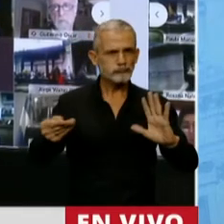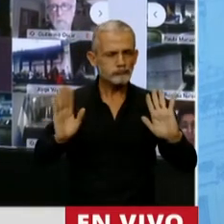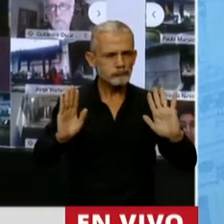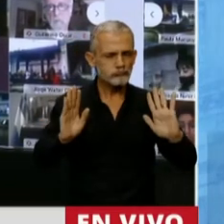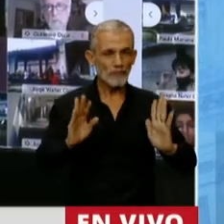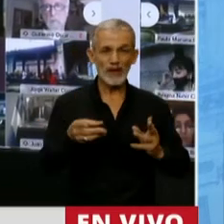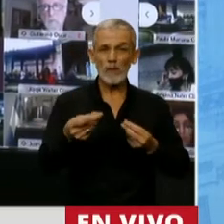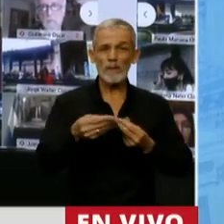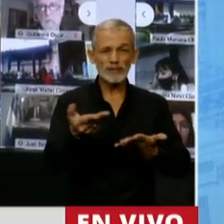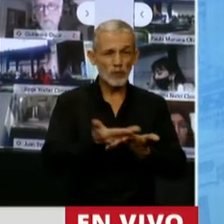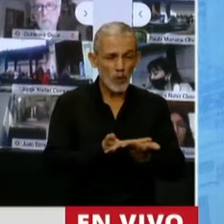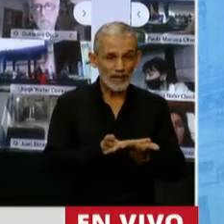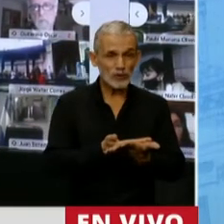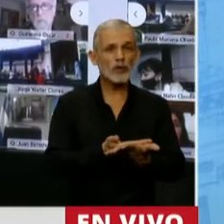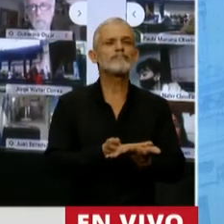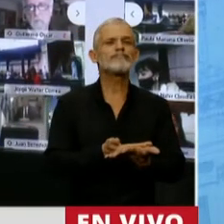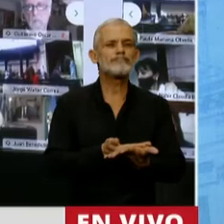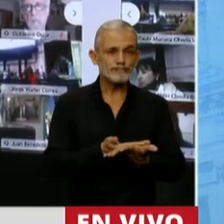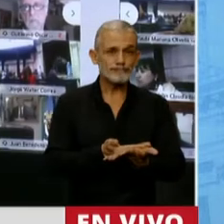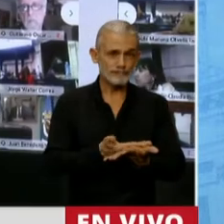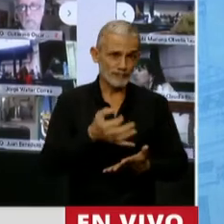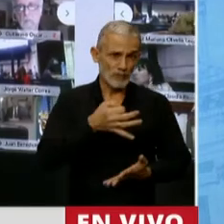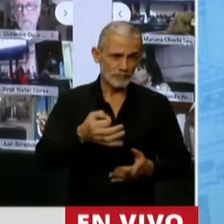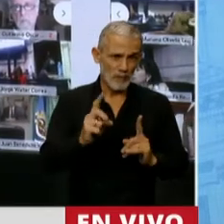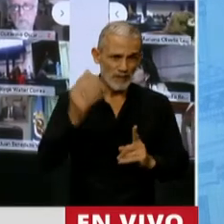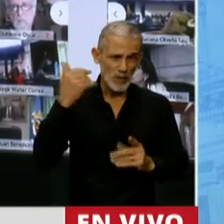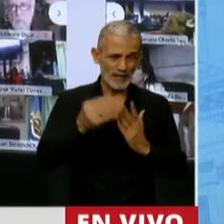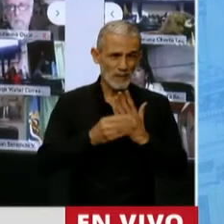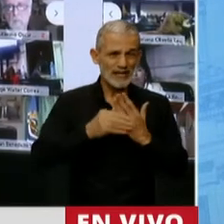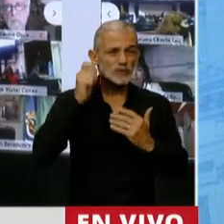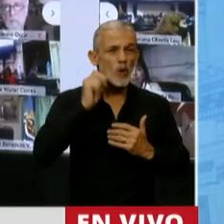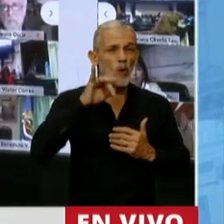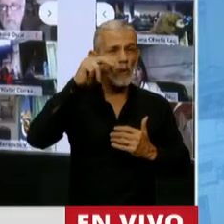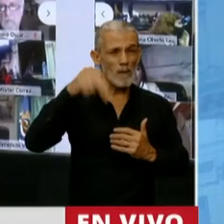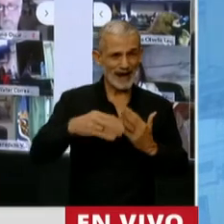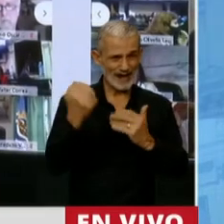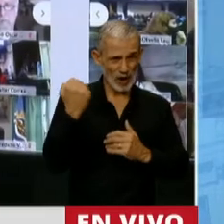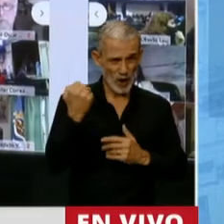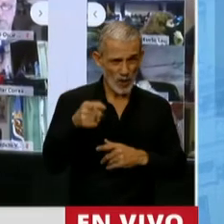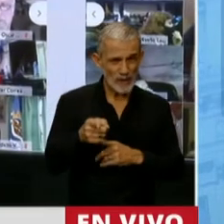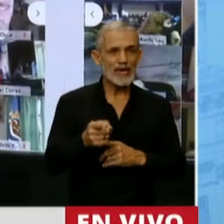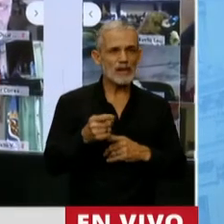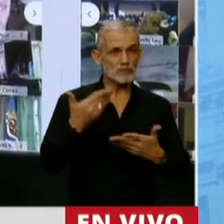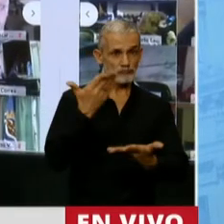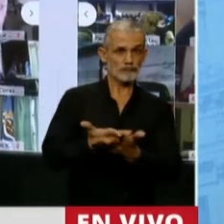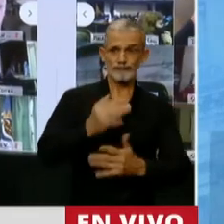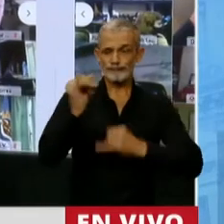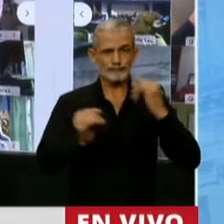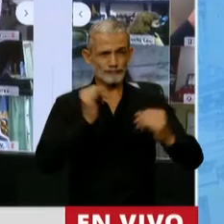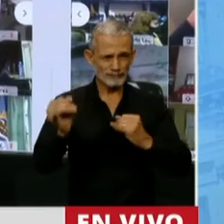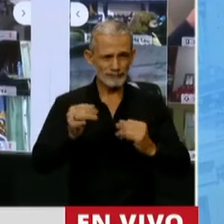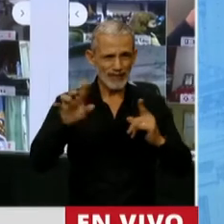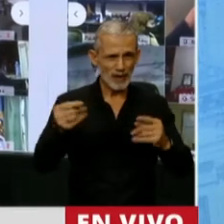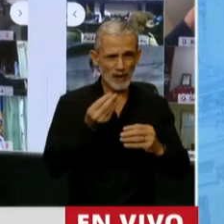Es un presupuesto que, como bien lo describió el Ministro Guzmán en su presentación y en la presentación de todos sus